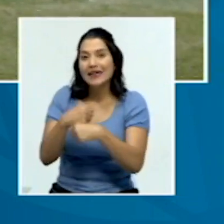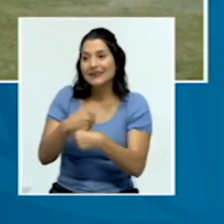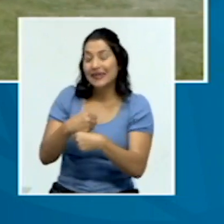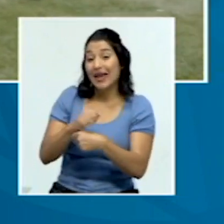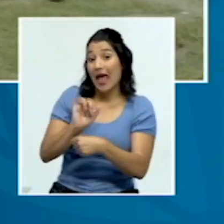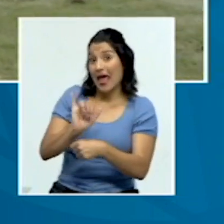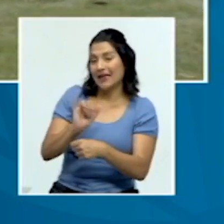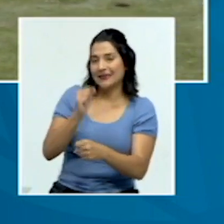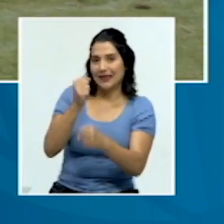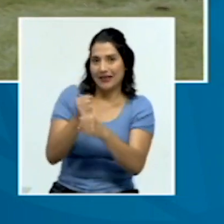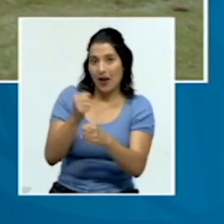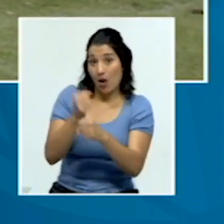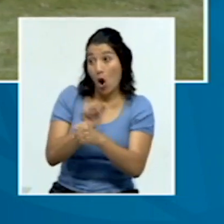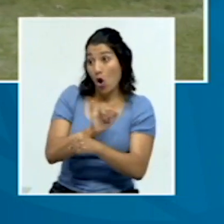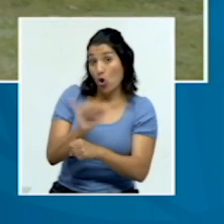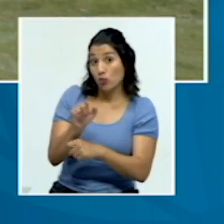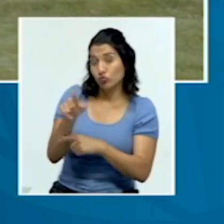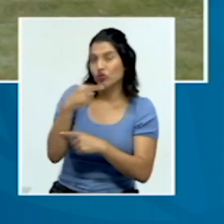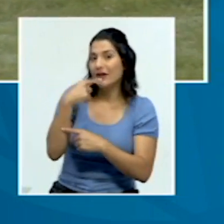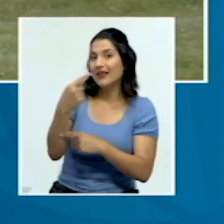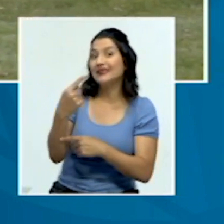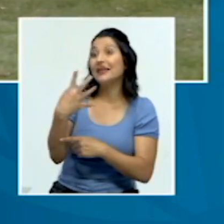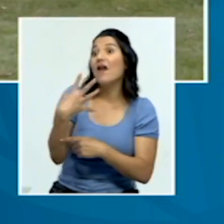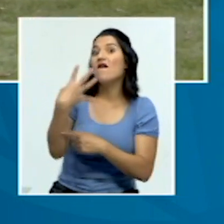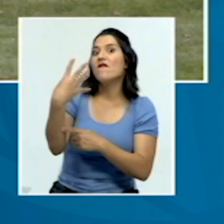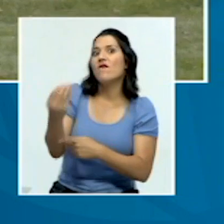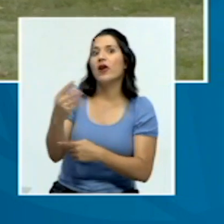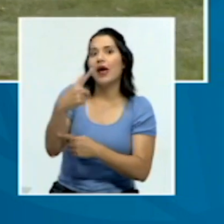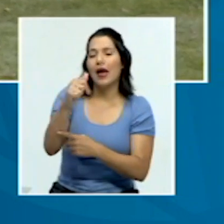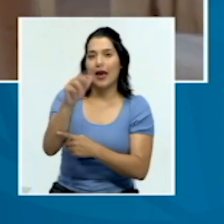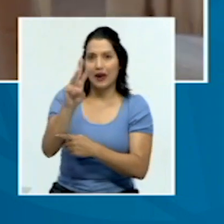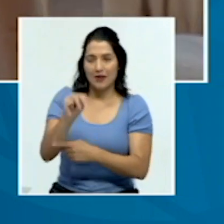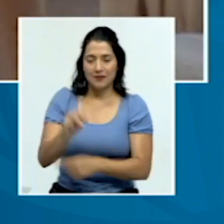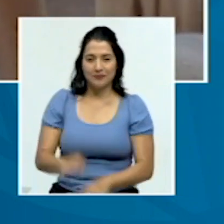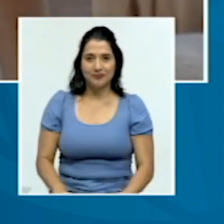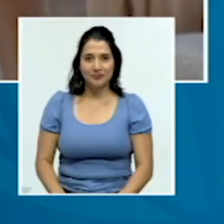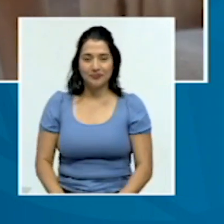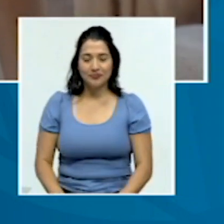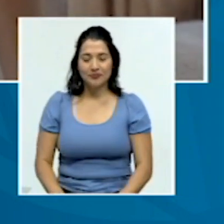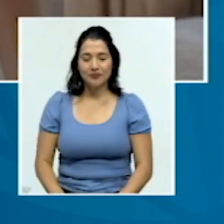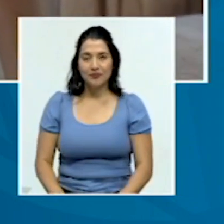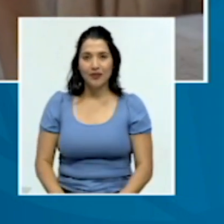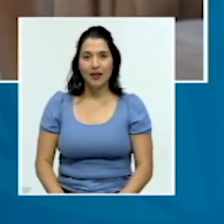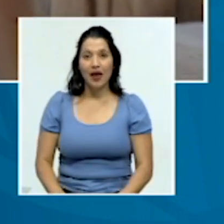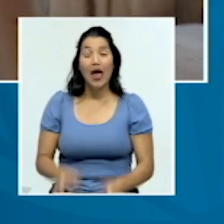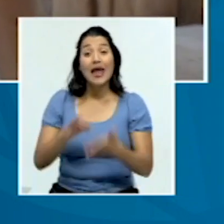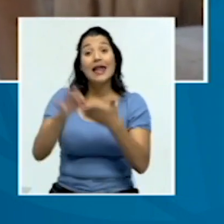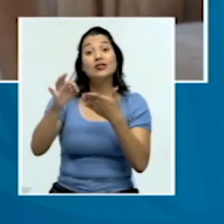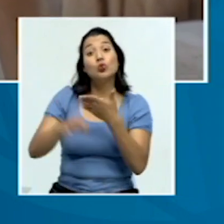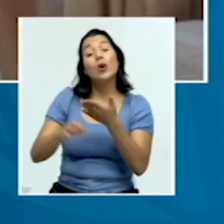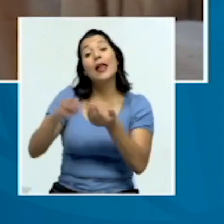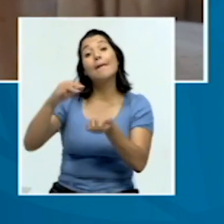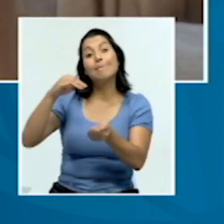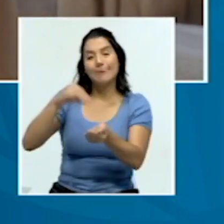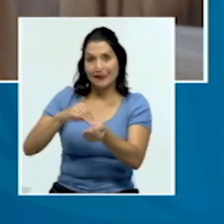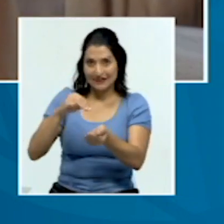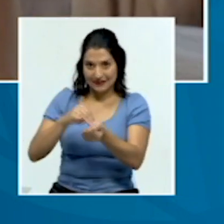pues como usted muy bien lo menciona, fuera de la gran área metropolitana. La escuela de medicina